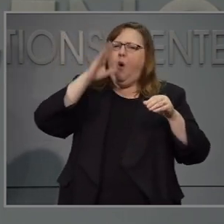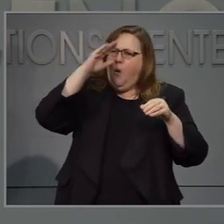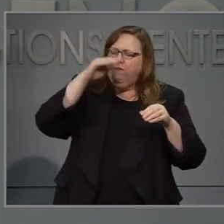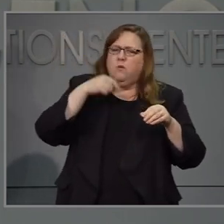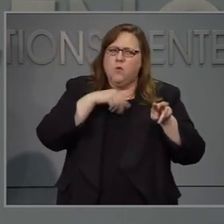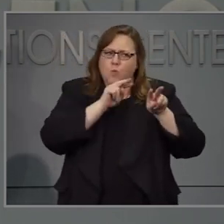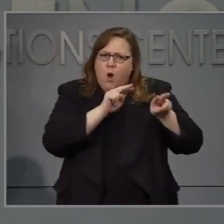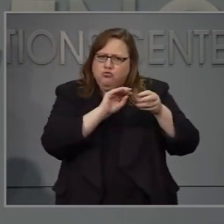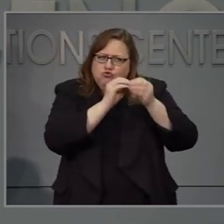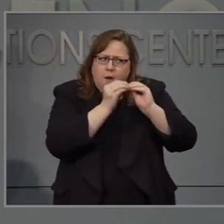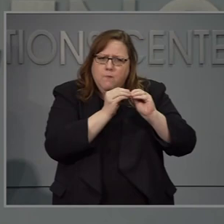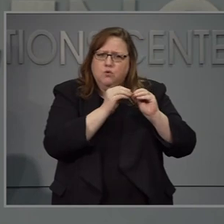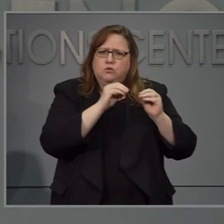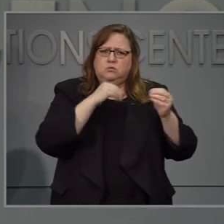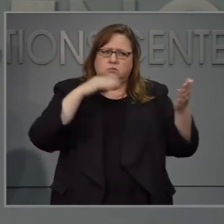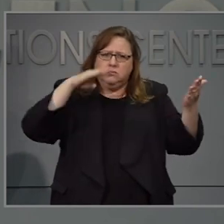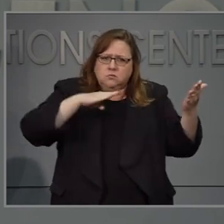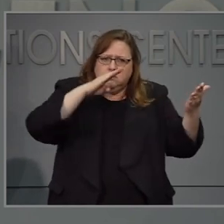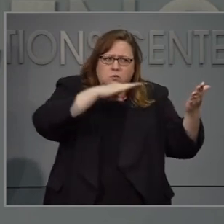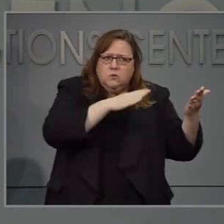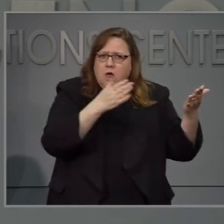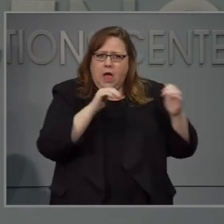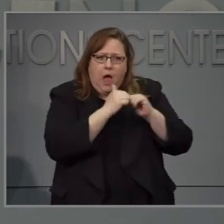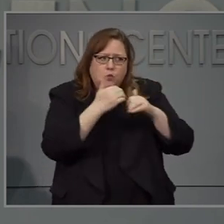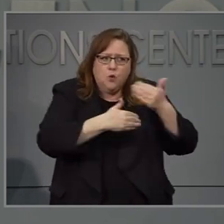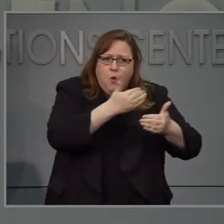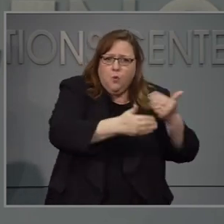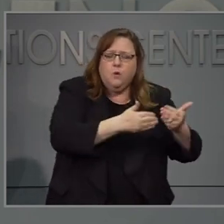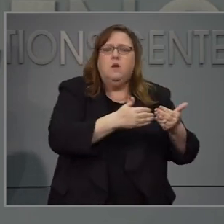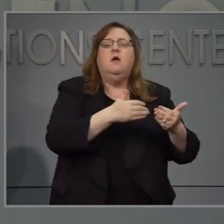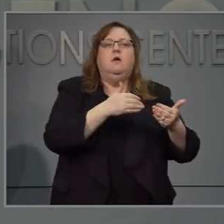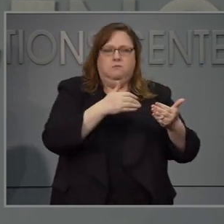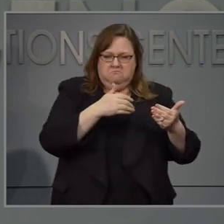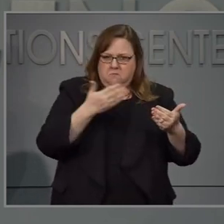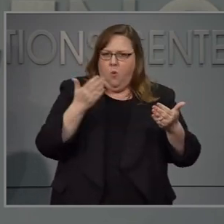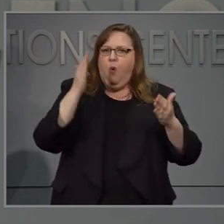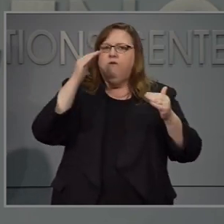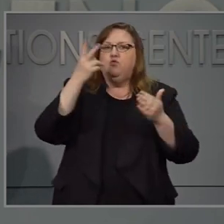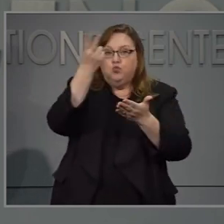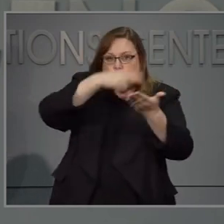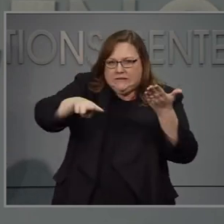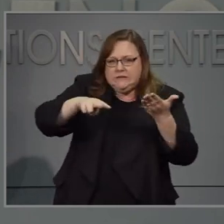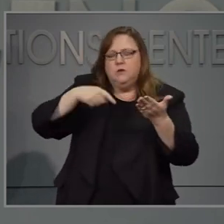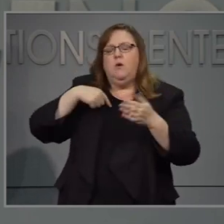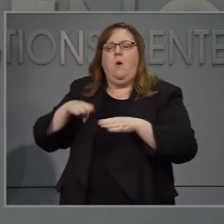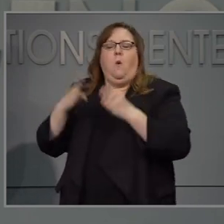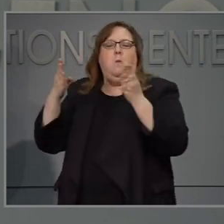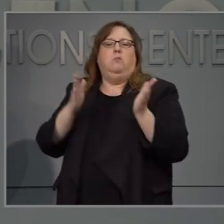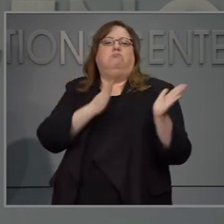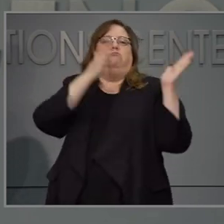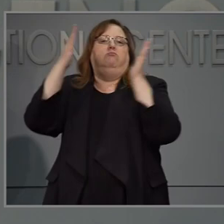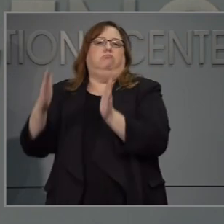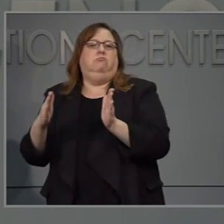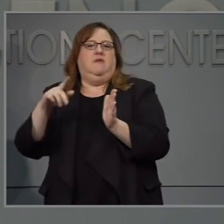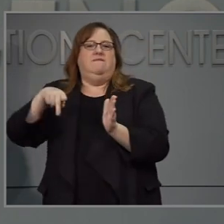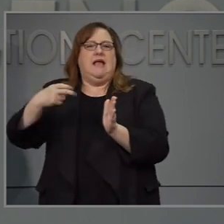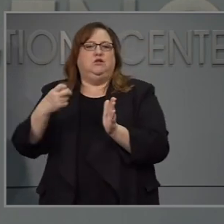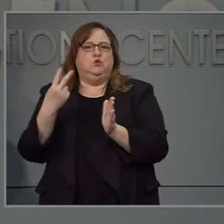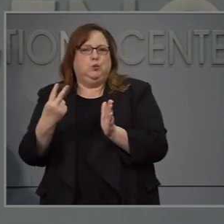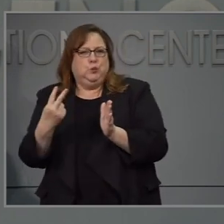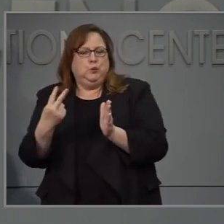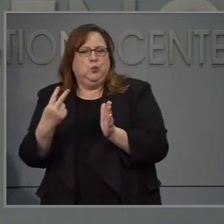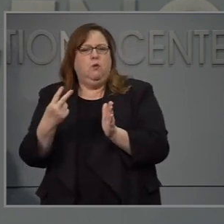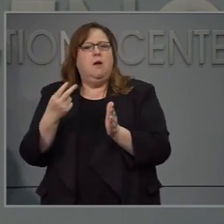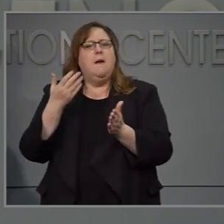tendencias y poder pasar a la fase dos, donde podemos agregar actividades de mayor riesgo, donde tal vez no podamos distanciarnos socialmente